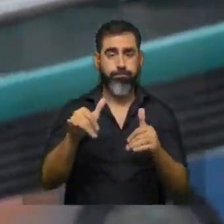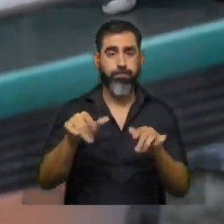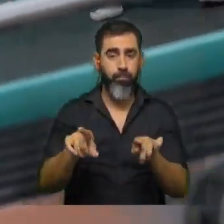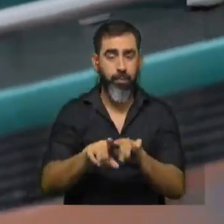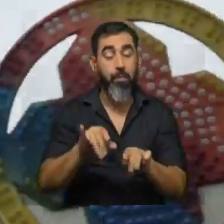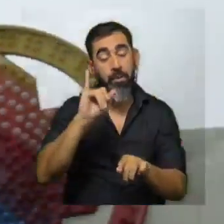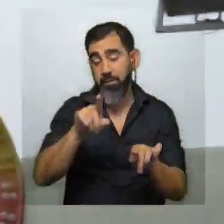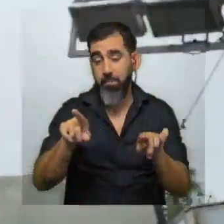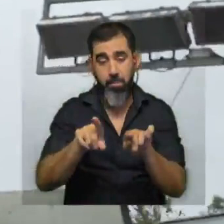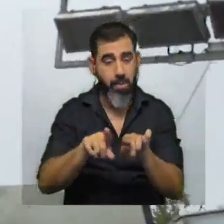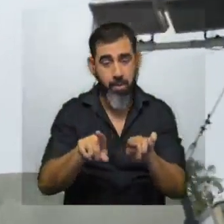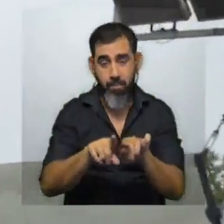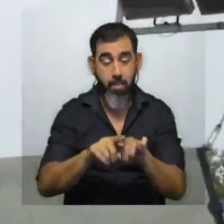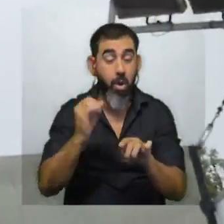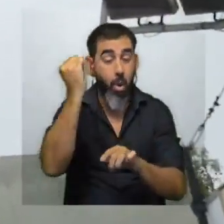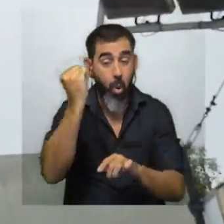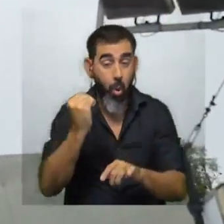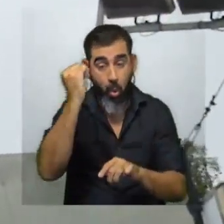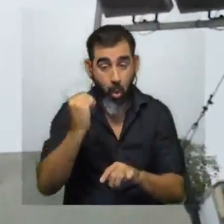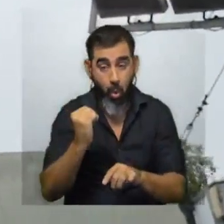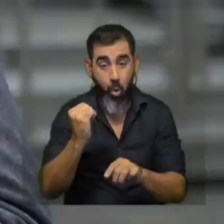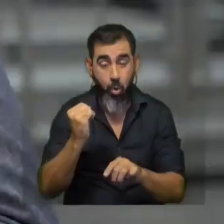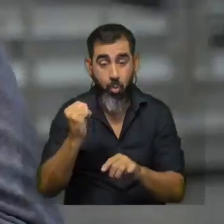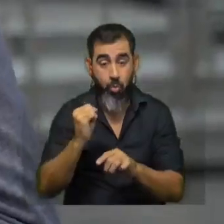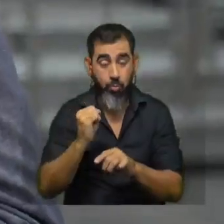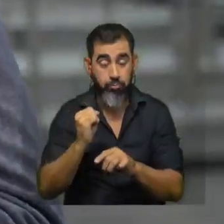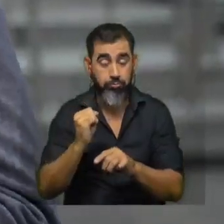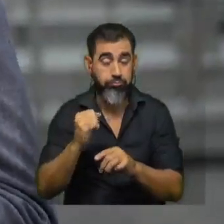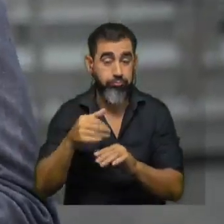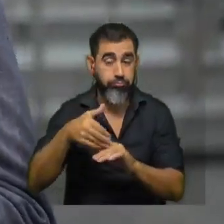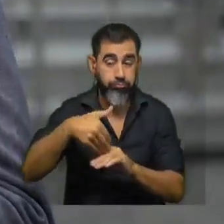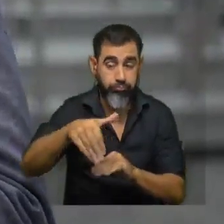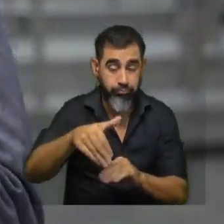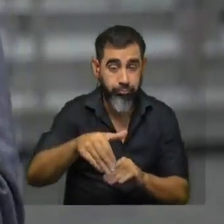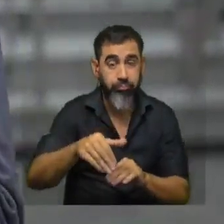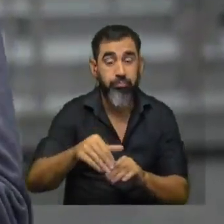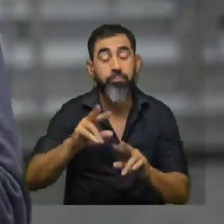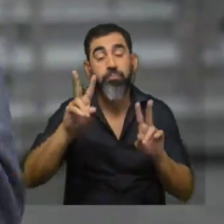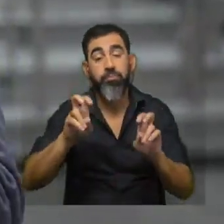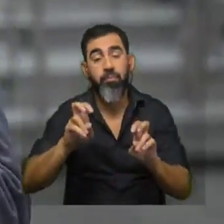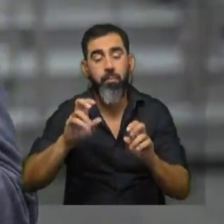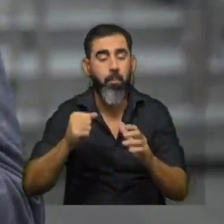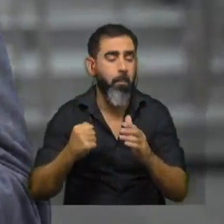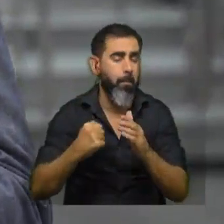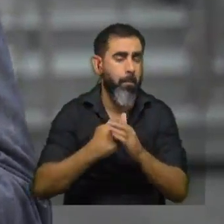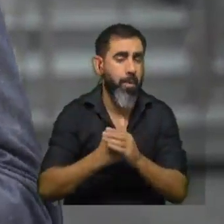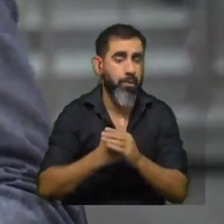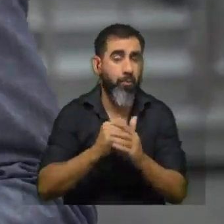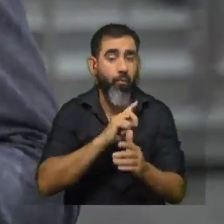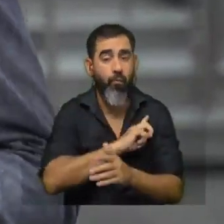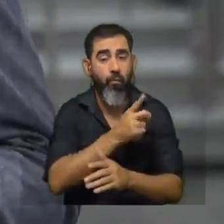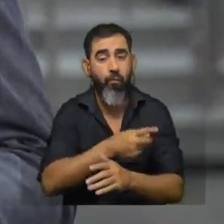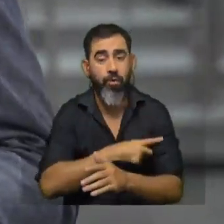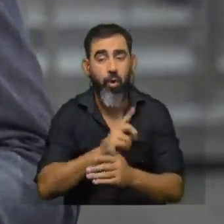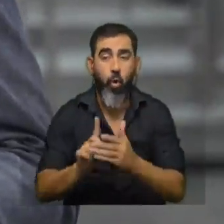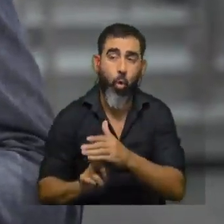exactamente es la misma en un ómnibus también cuando está arrancando y el caso más extremo de ese tipo de fuerzas es por ejemplo un